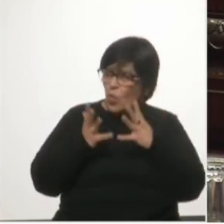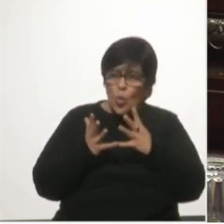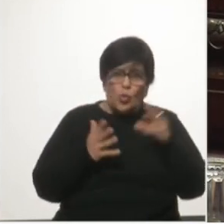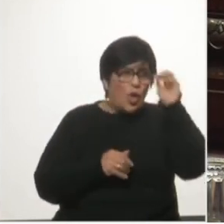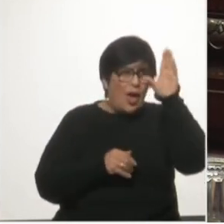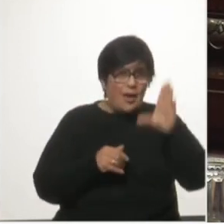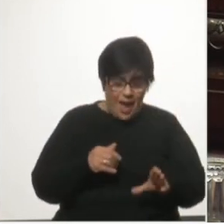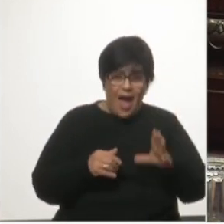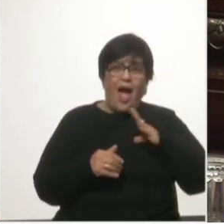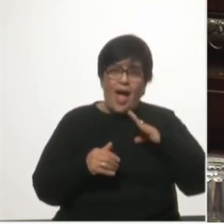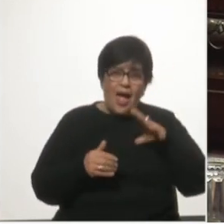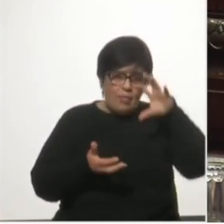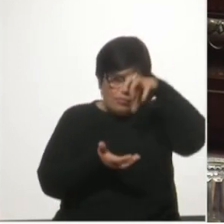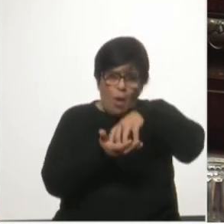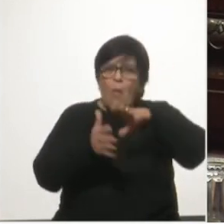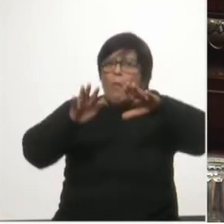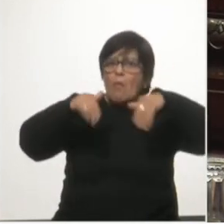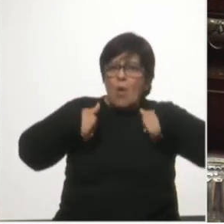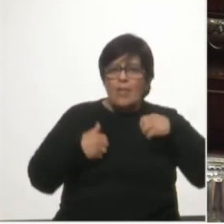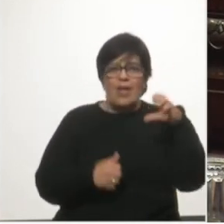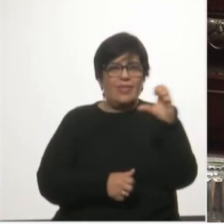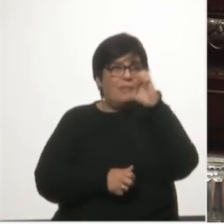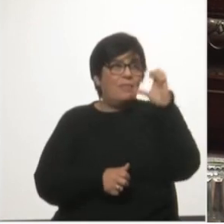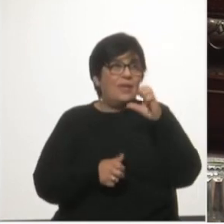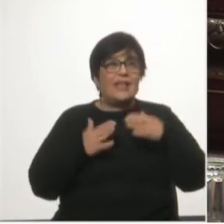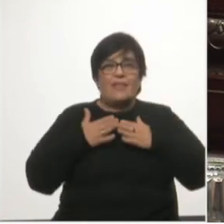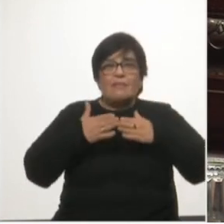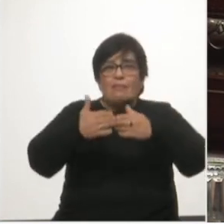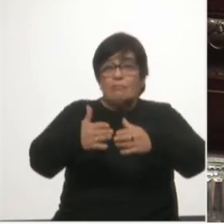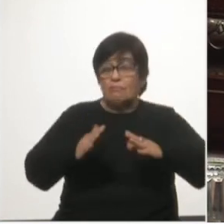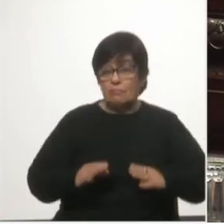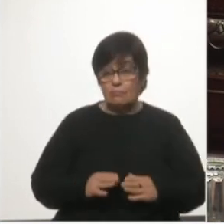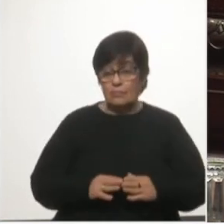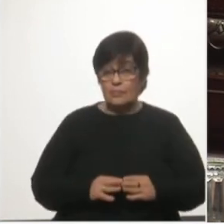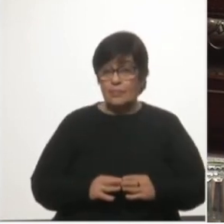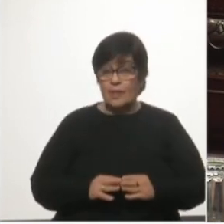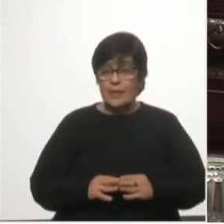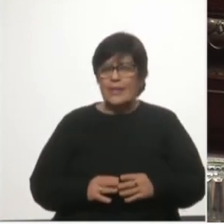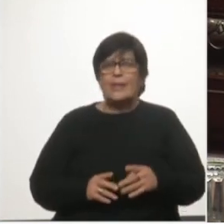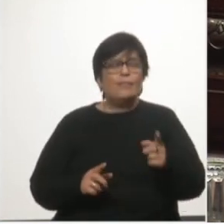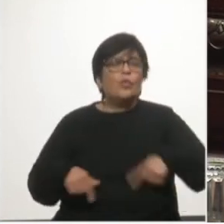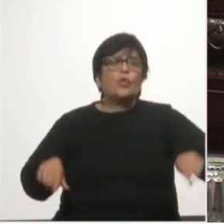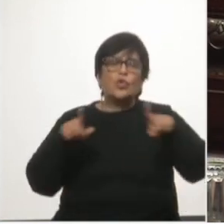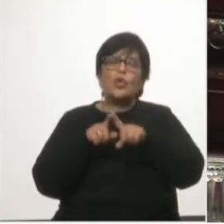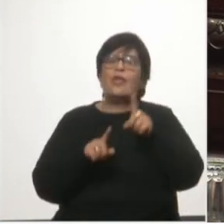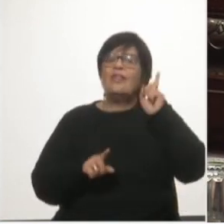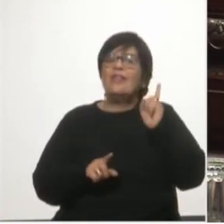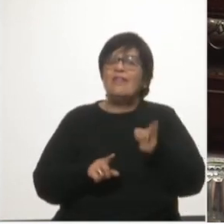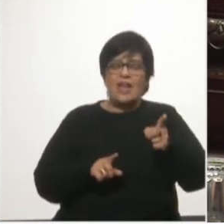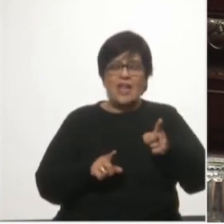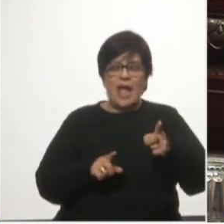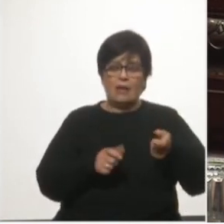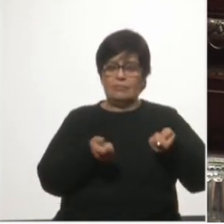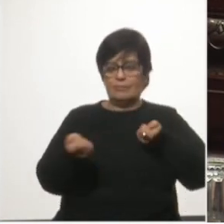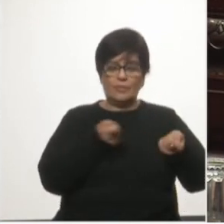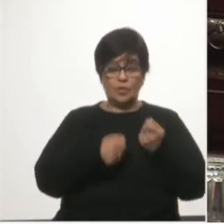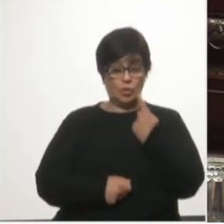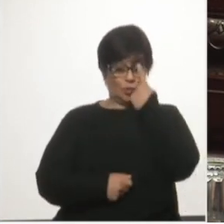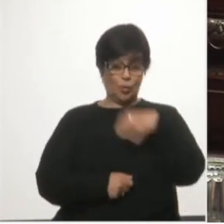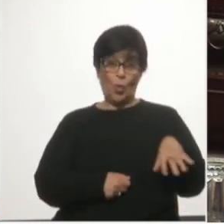hay terminales que son propiedad de empresas navieras. Tendríamos un operador monopólico